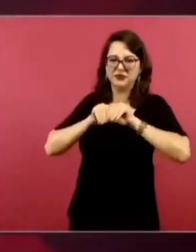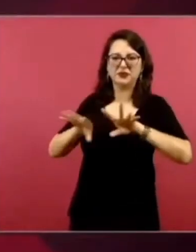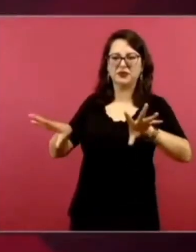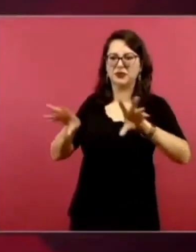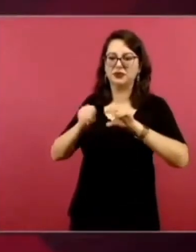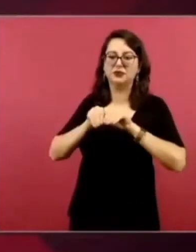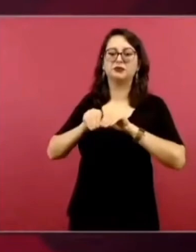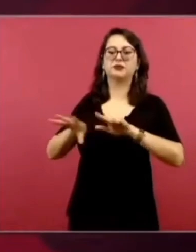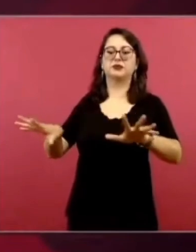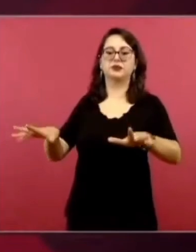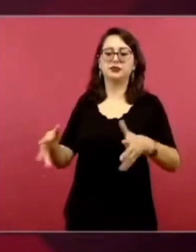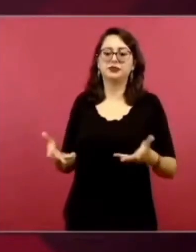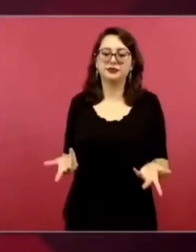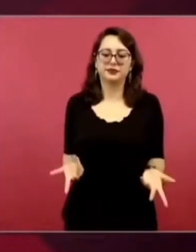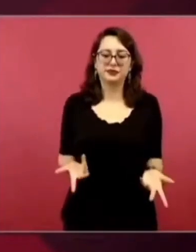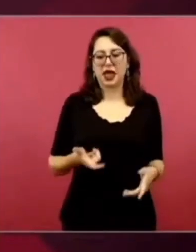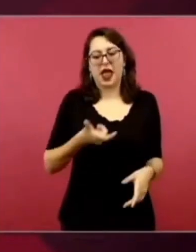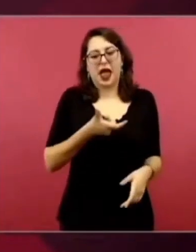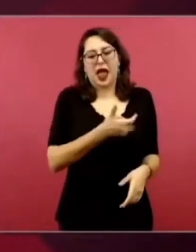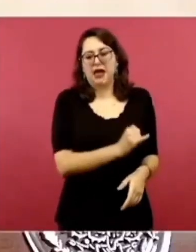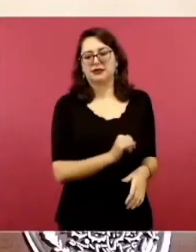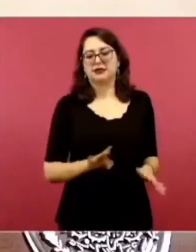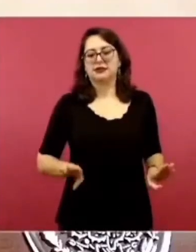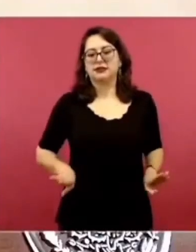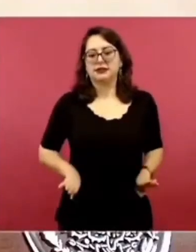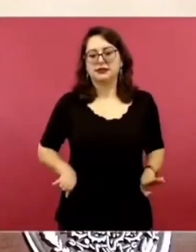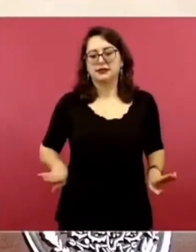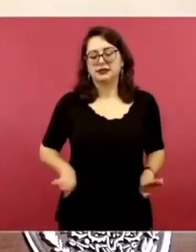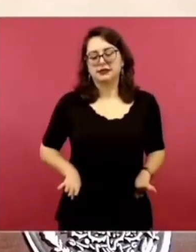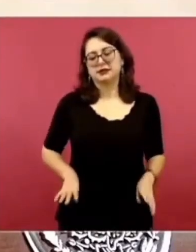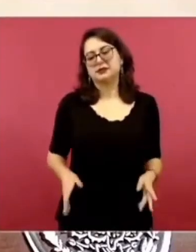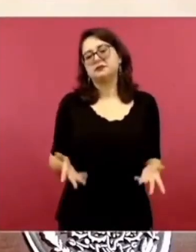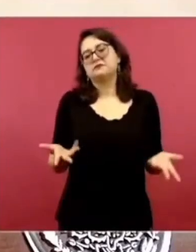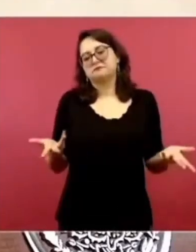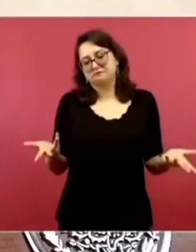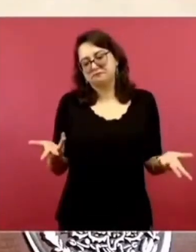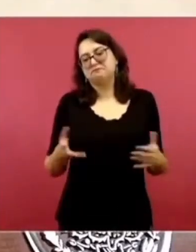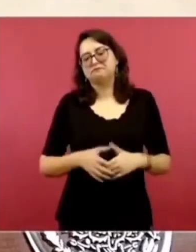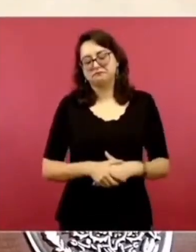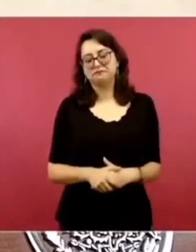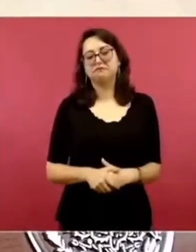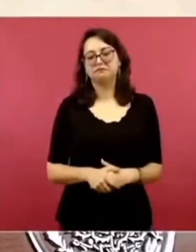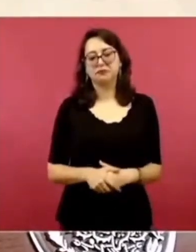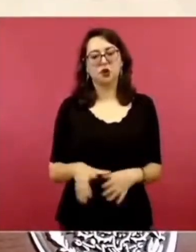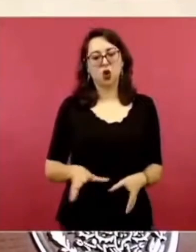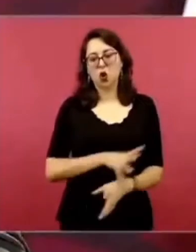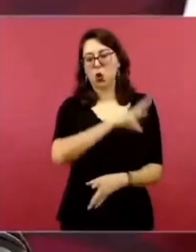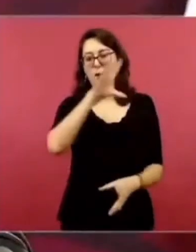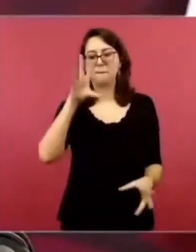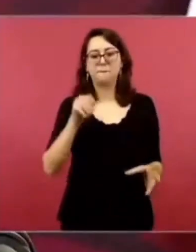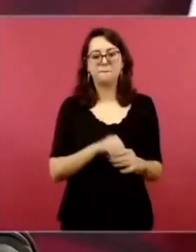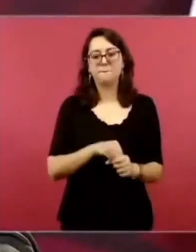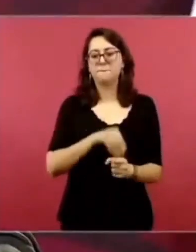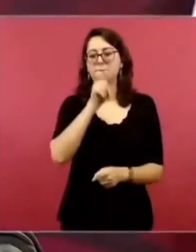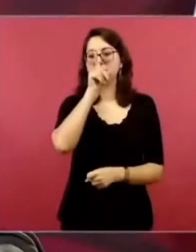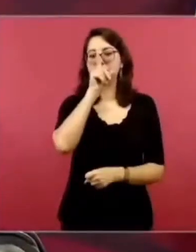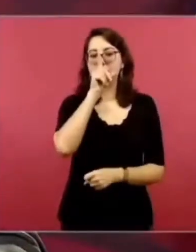decir mentiras, a entregarse por entero a la mentira